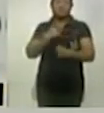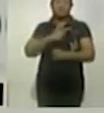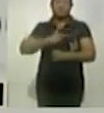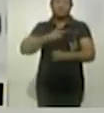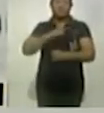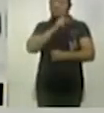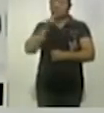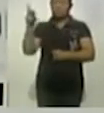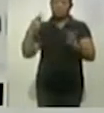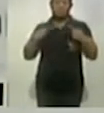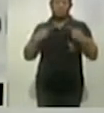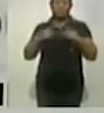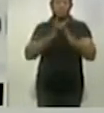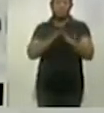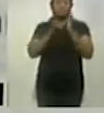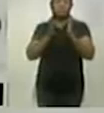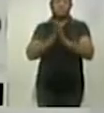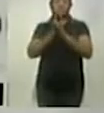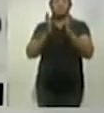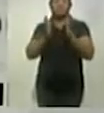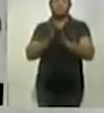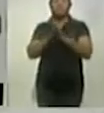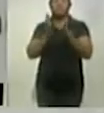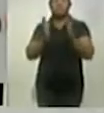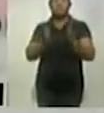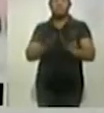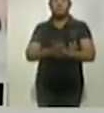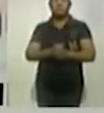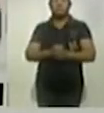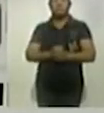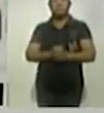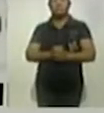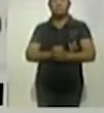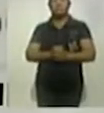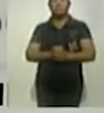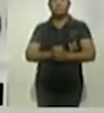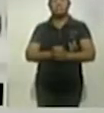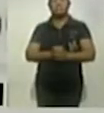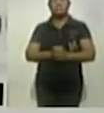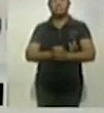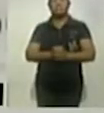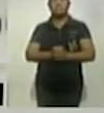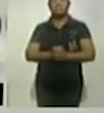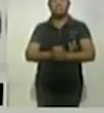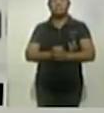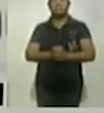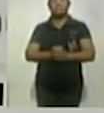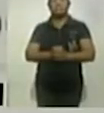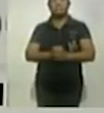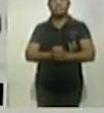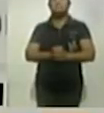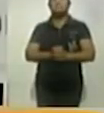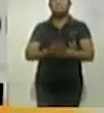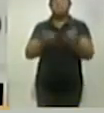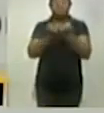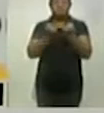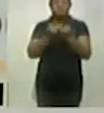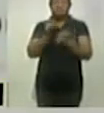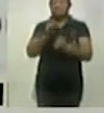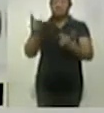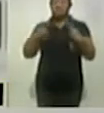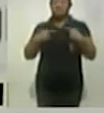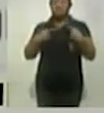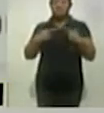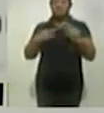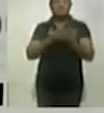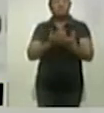participó, donde estuvimos nosotros en la zona centro de clasificar el día de hoy cuando fue el sismo, cuando llegamos nosotros la gente estaba esperando que en urgente